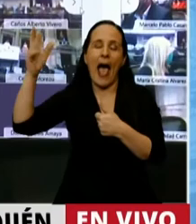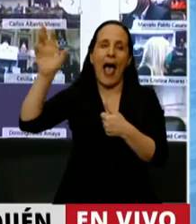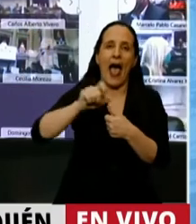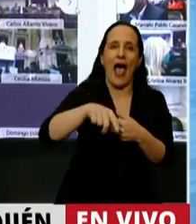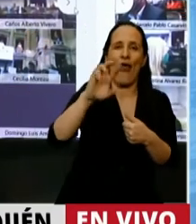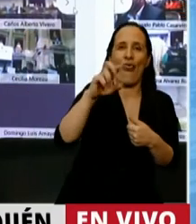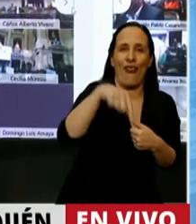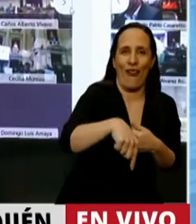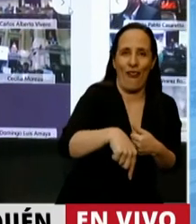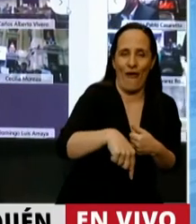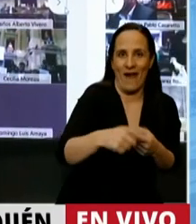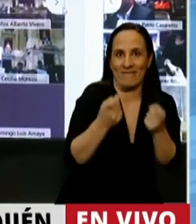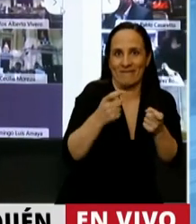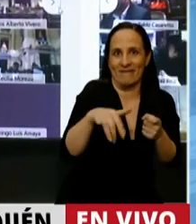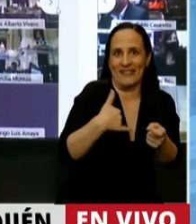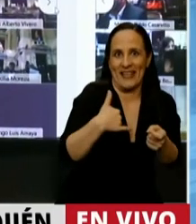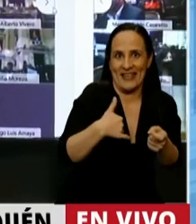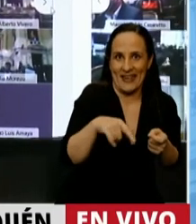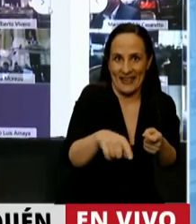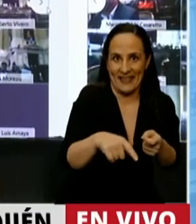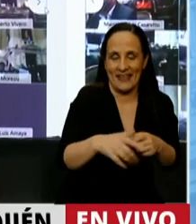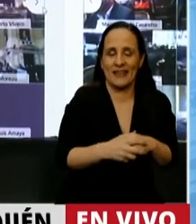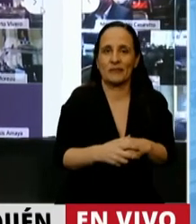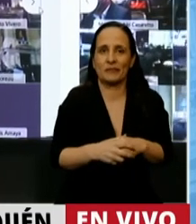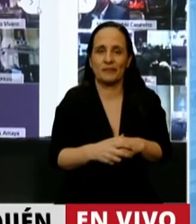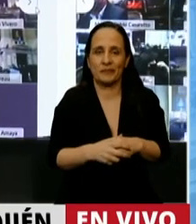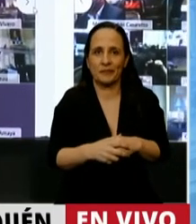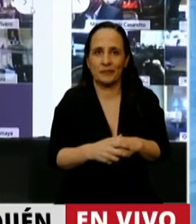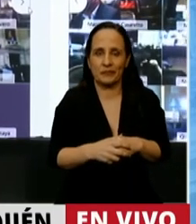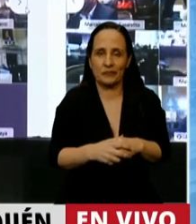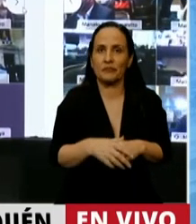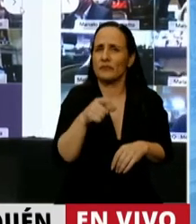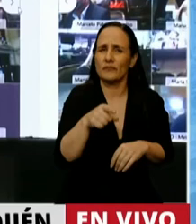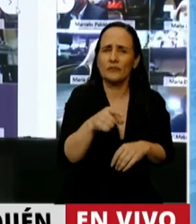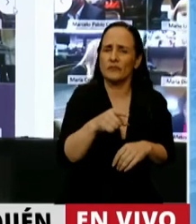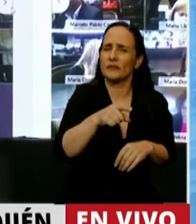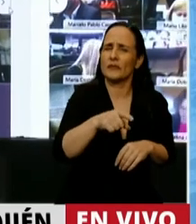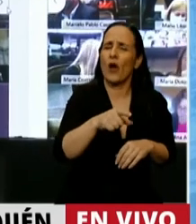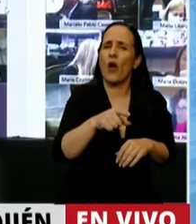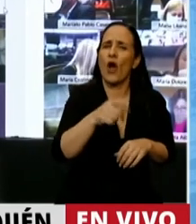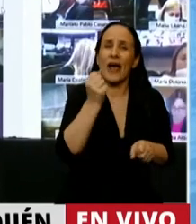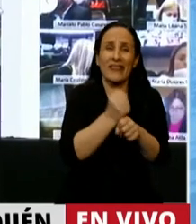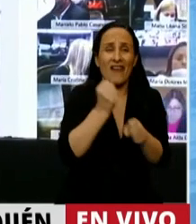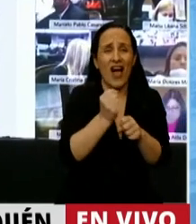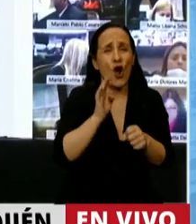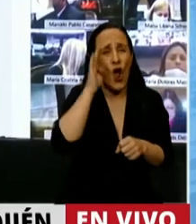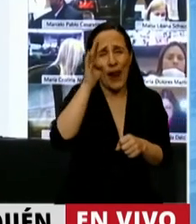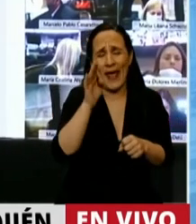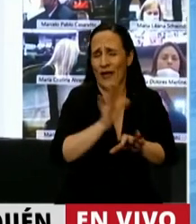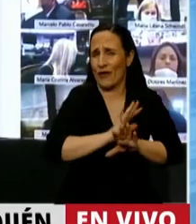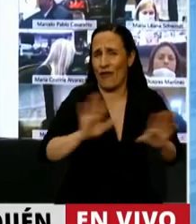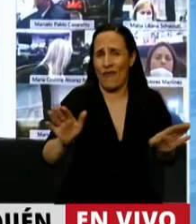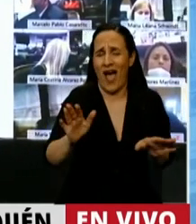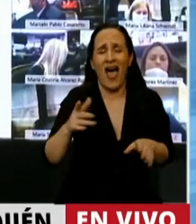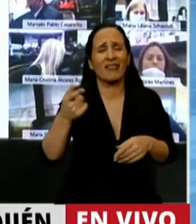Es un trabajo importante, la economía informal, el trabajo en negro, la evasión y el